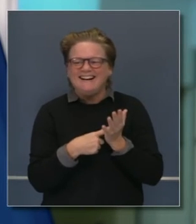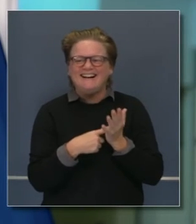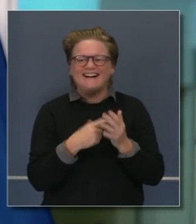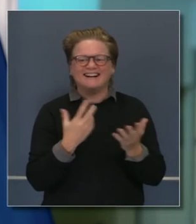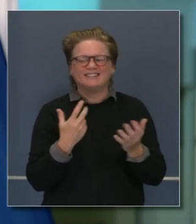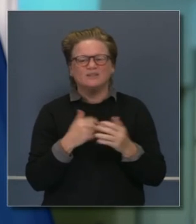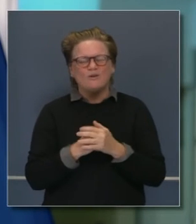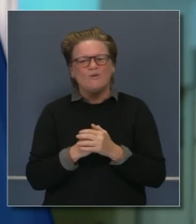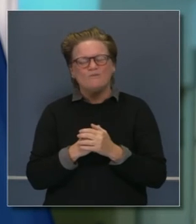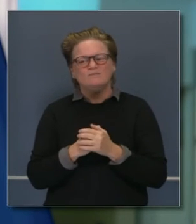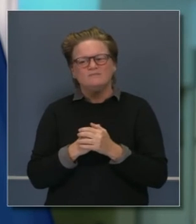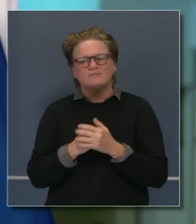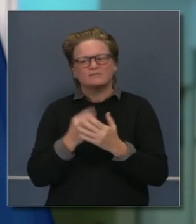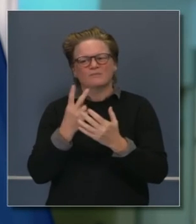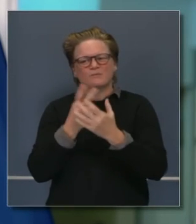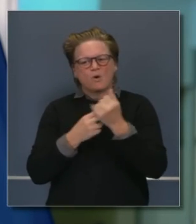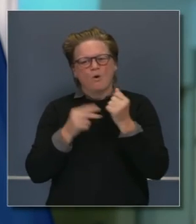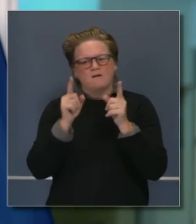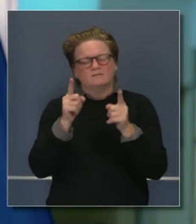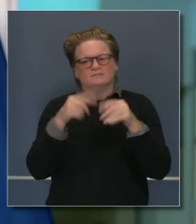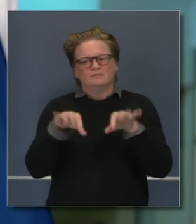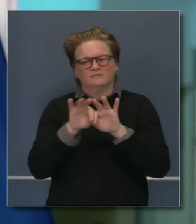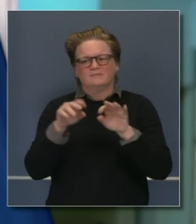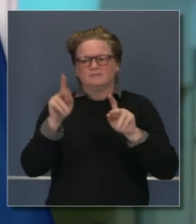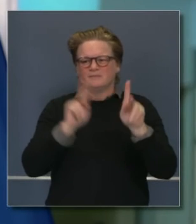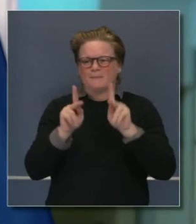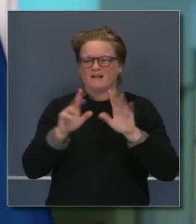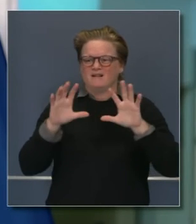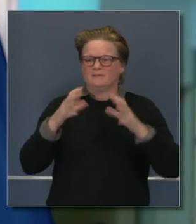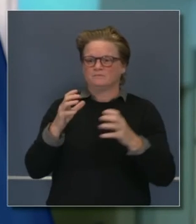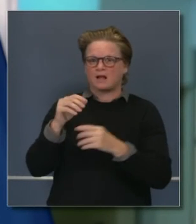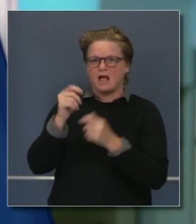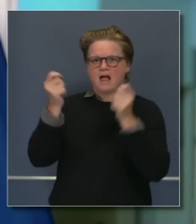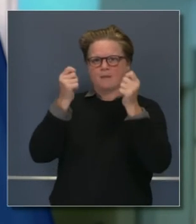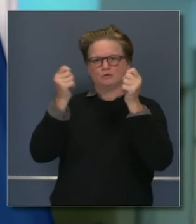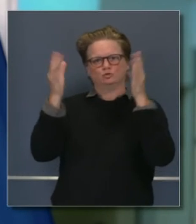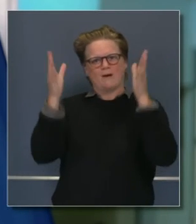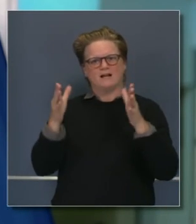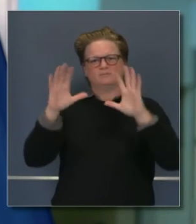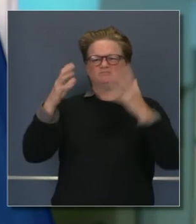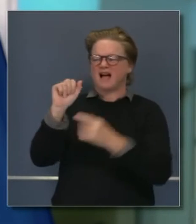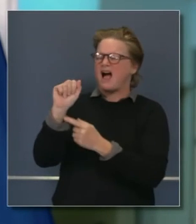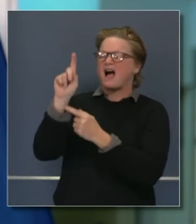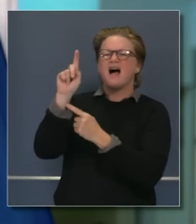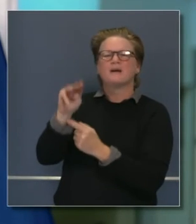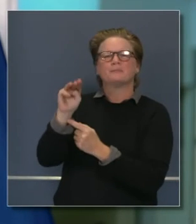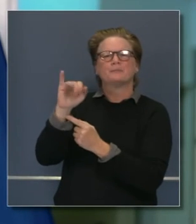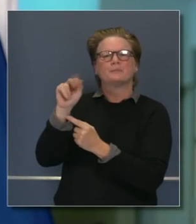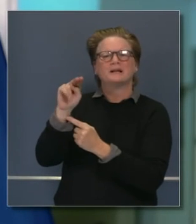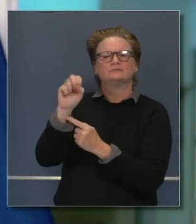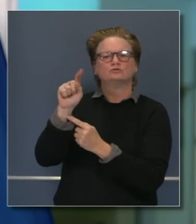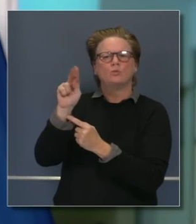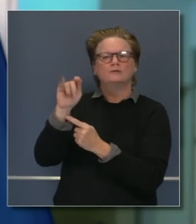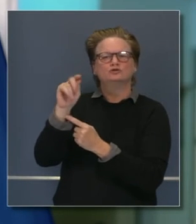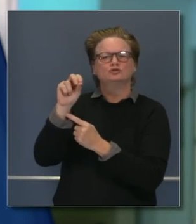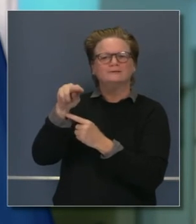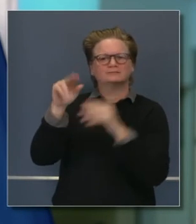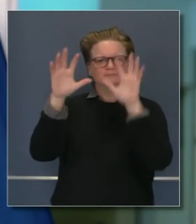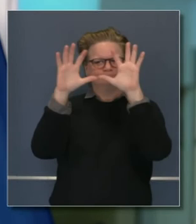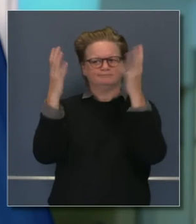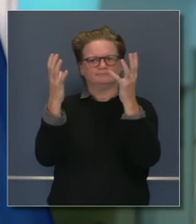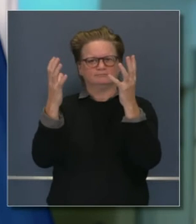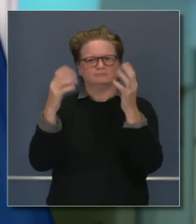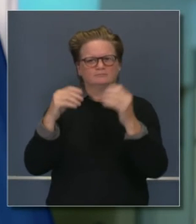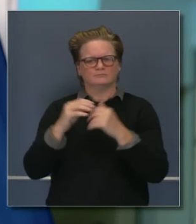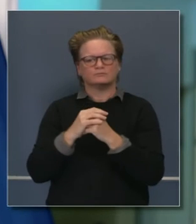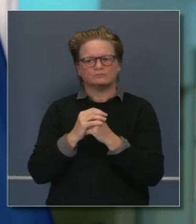Pero particularmente con su administración y sus líderes en esa transición en las próximas semanas al adentrarnos a los primeros 100